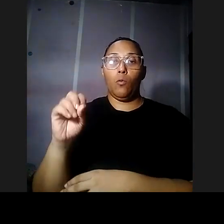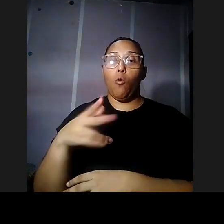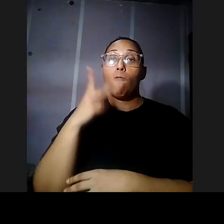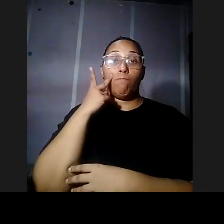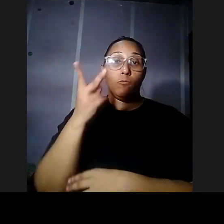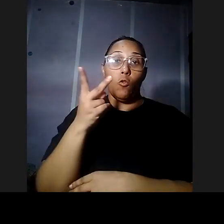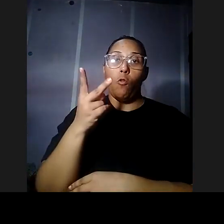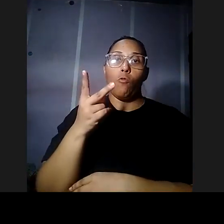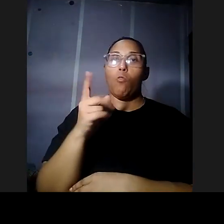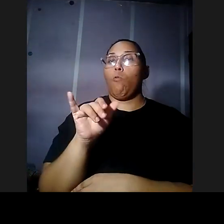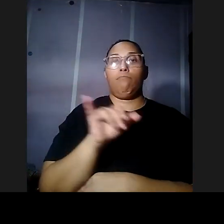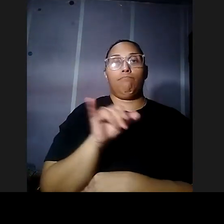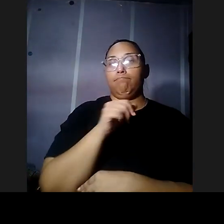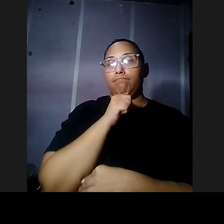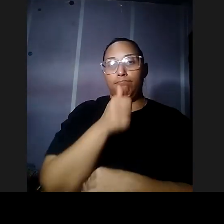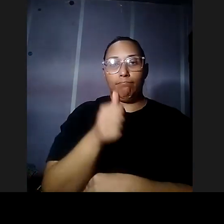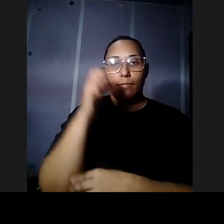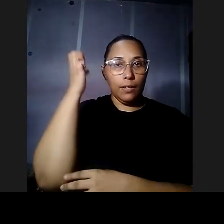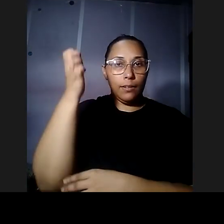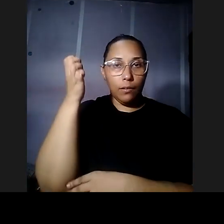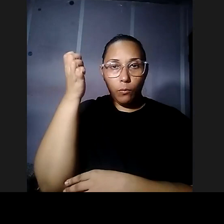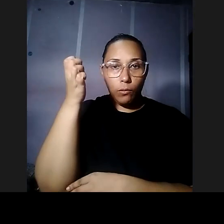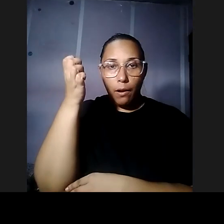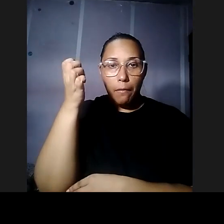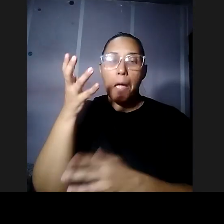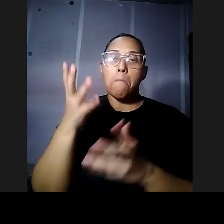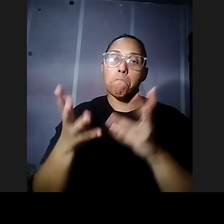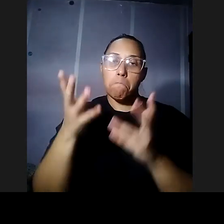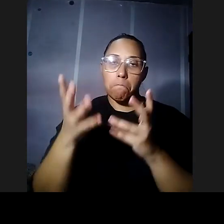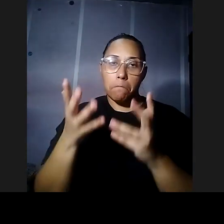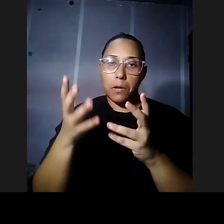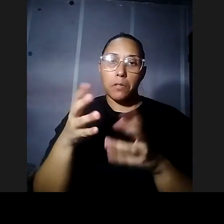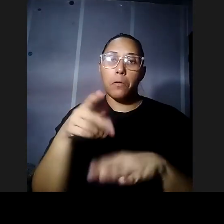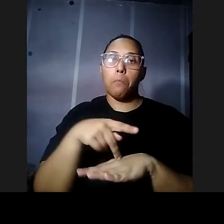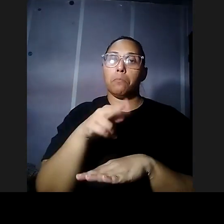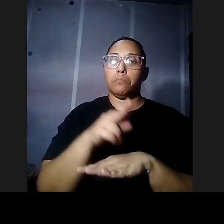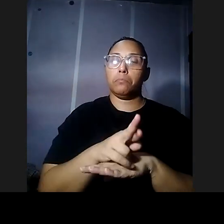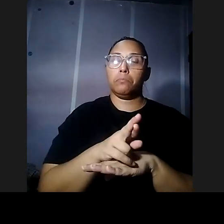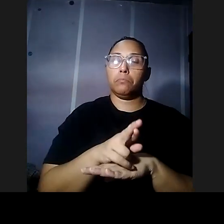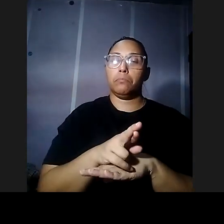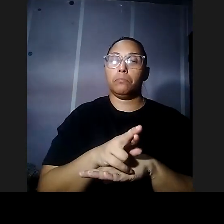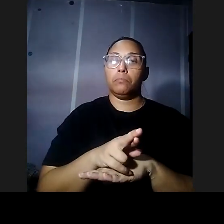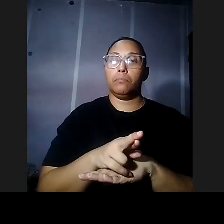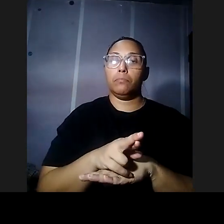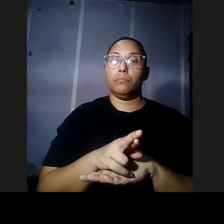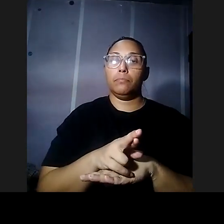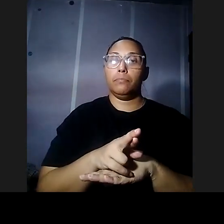lo que él vio en Europa y que sí vio algo parecido acá en Puerto Rico y de hecho ese